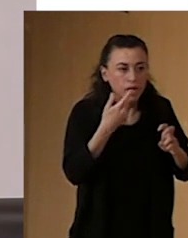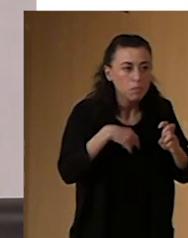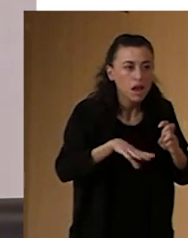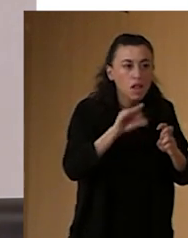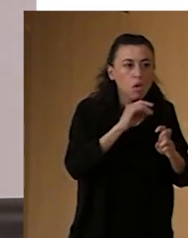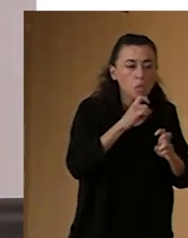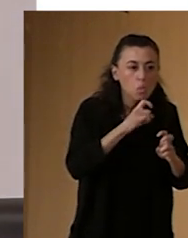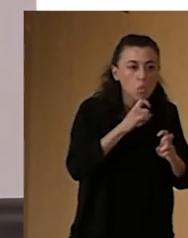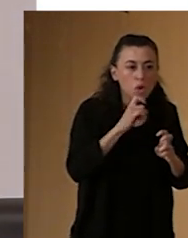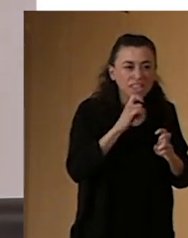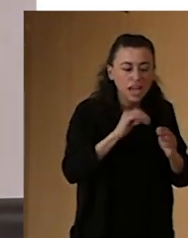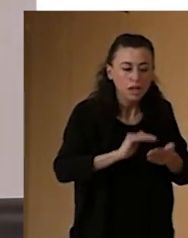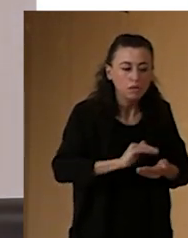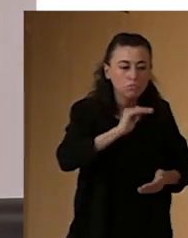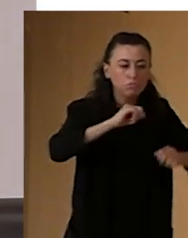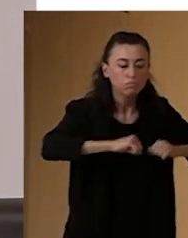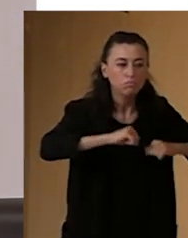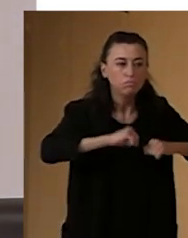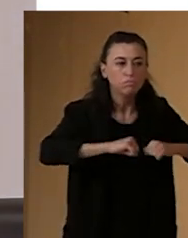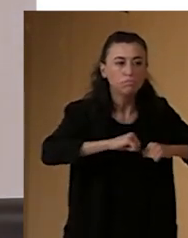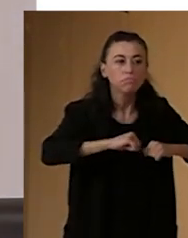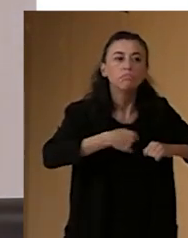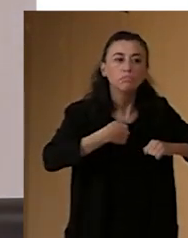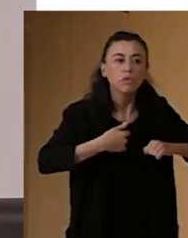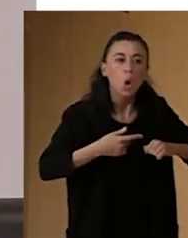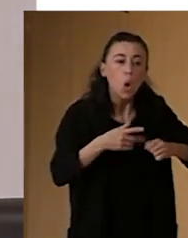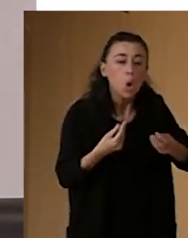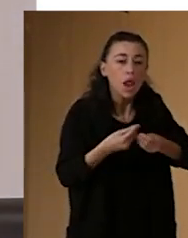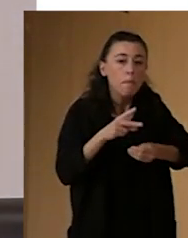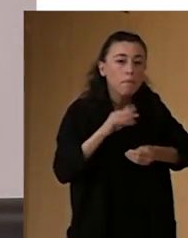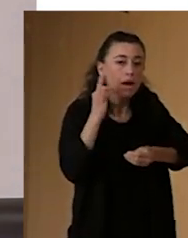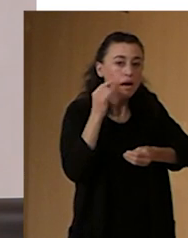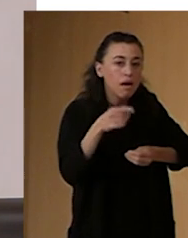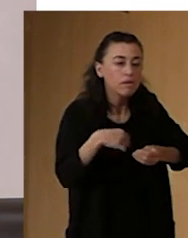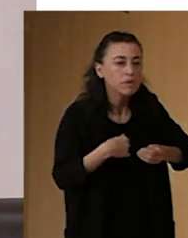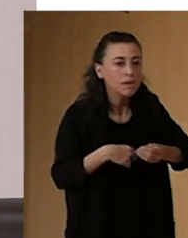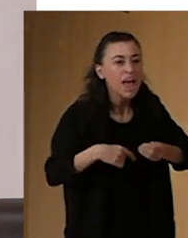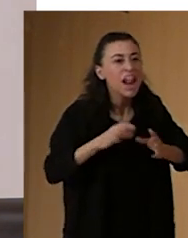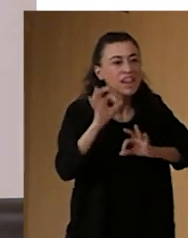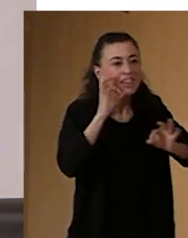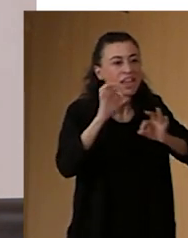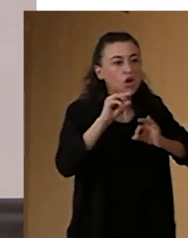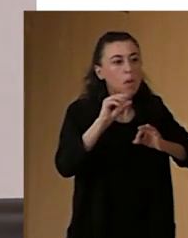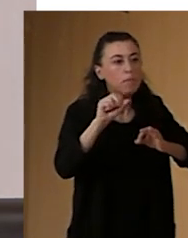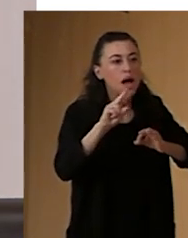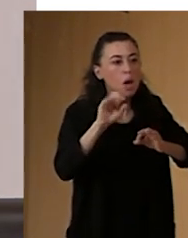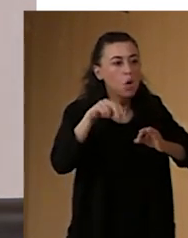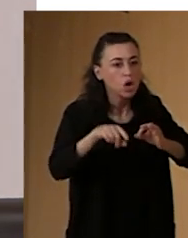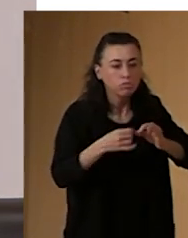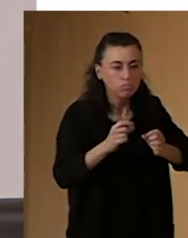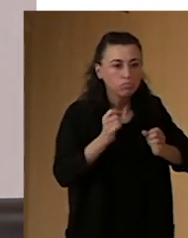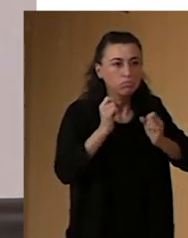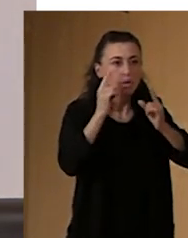encontró un rinconcito, una butaca en el Teatro Pavón, que tenía una lucecita y con los textos clásicos que compraba, ella iba